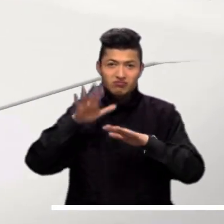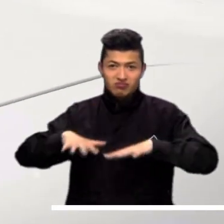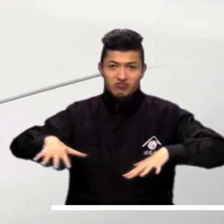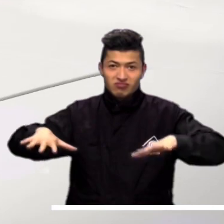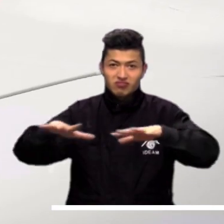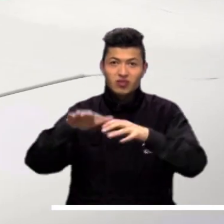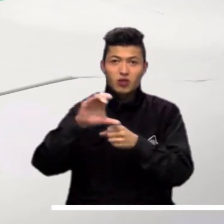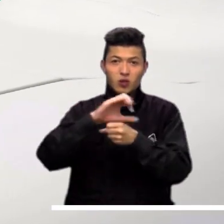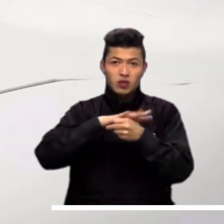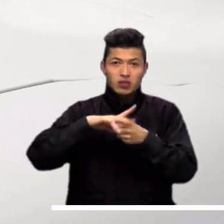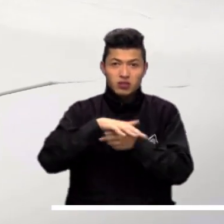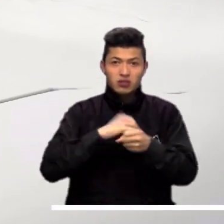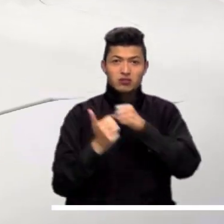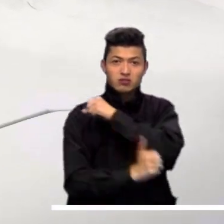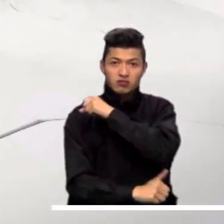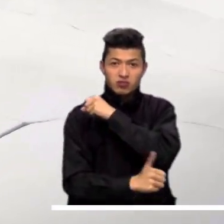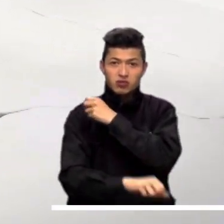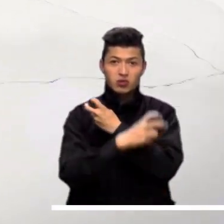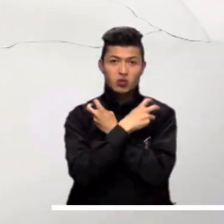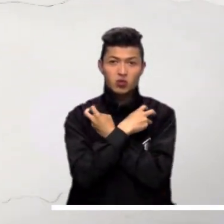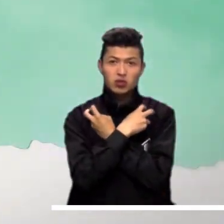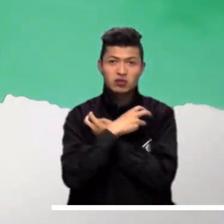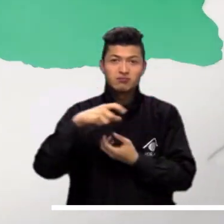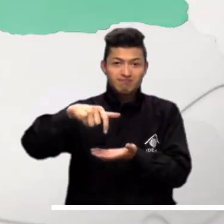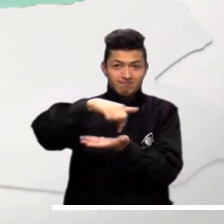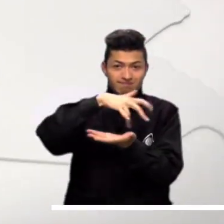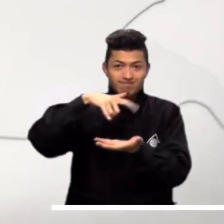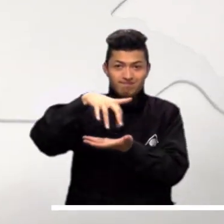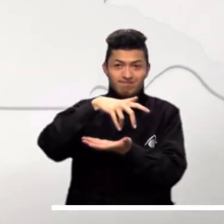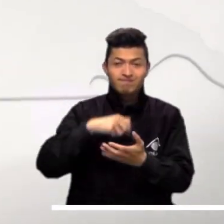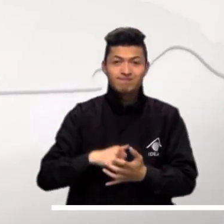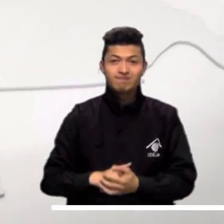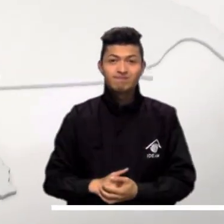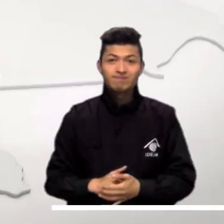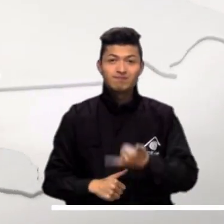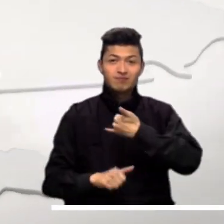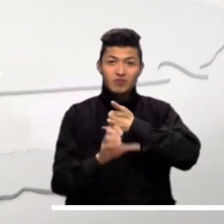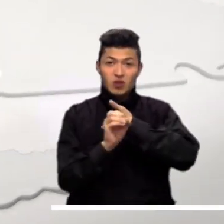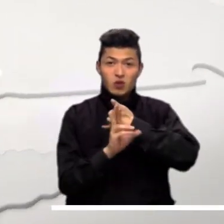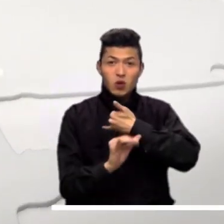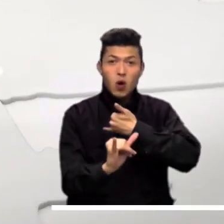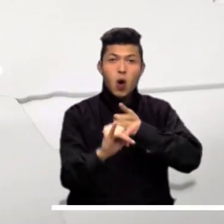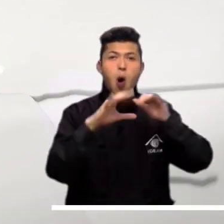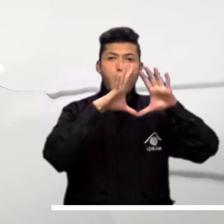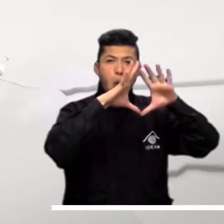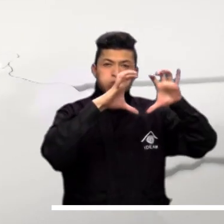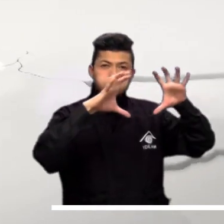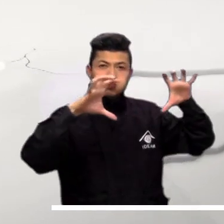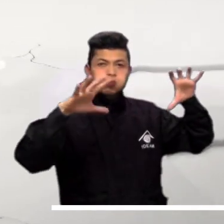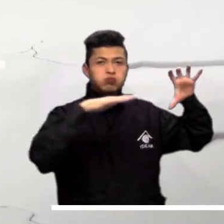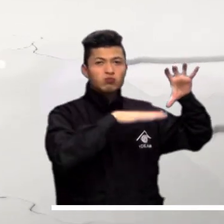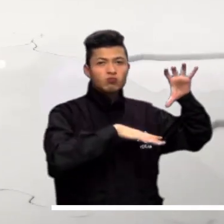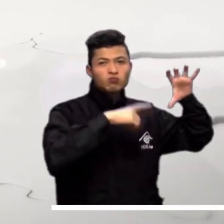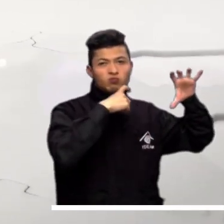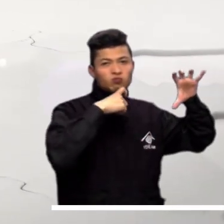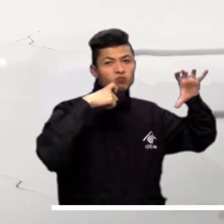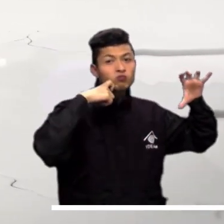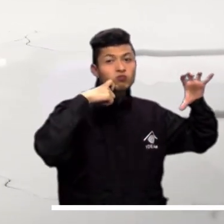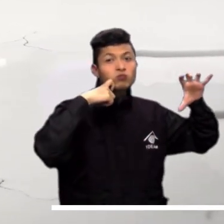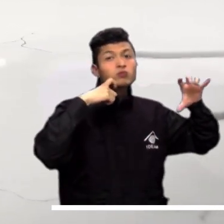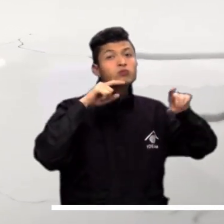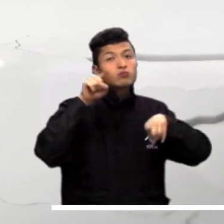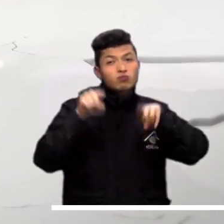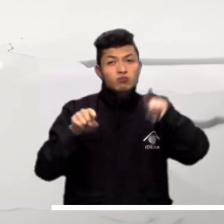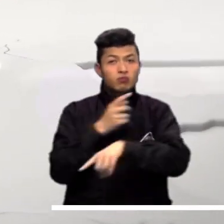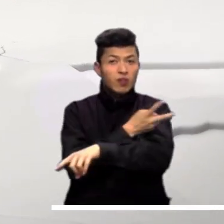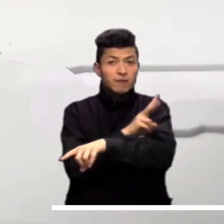Eje Cafetero, Cundinamarca, Boyacá, Huila y Santander. La mayor parte de la orinocía prevé cielo cubierto y tiempo seco.